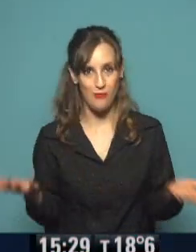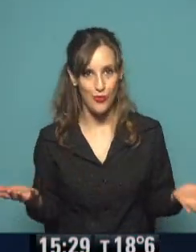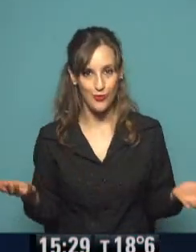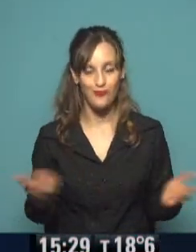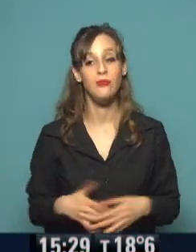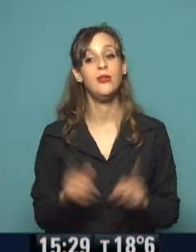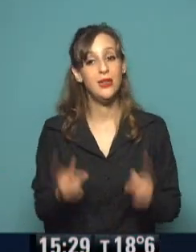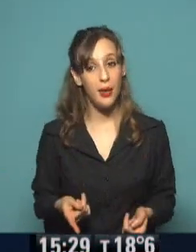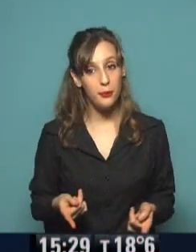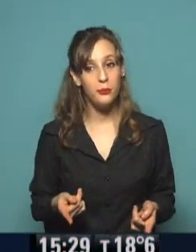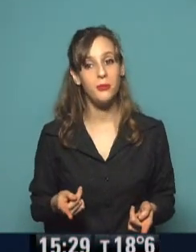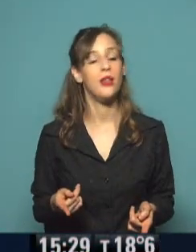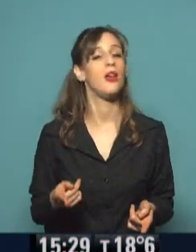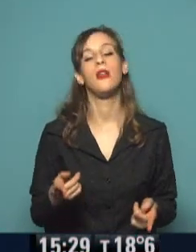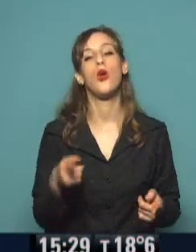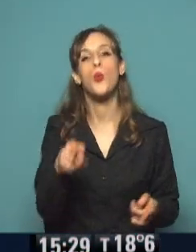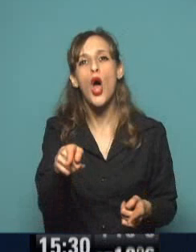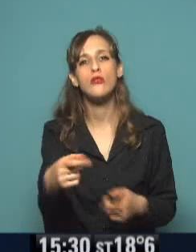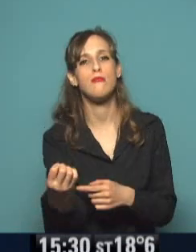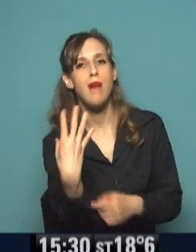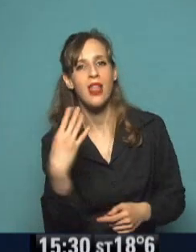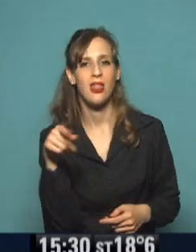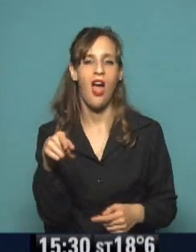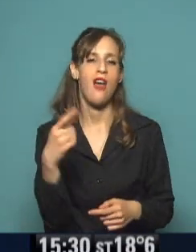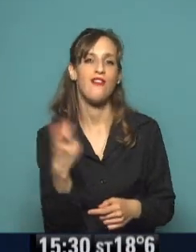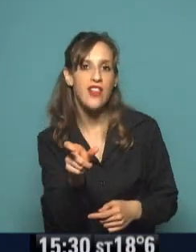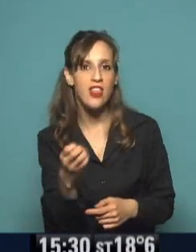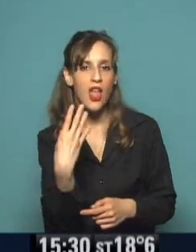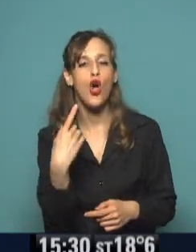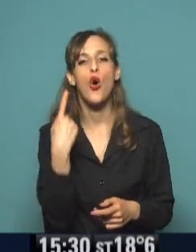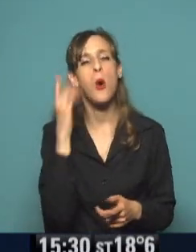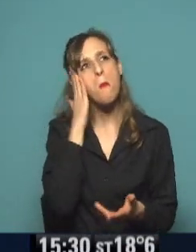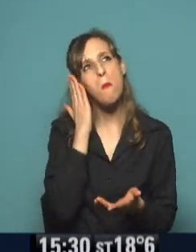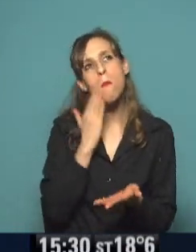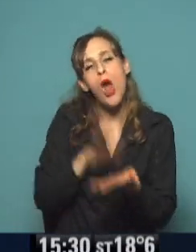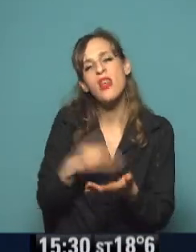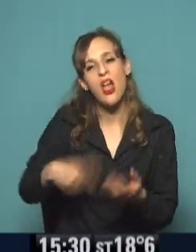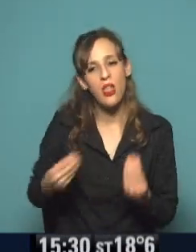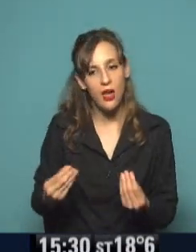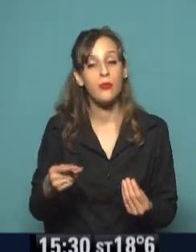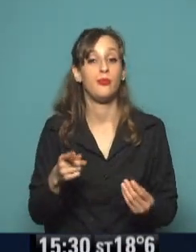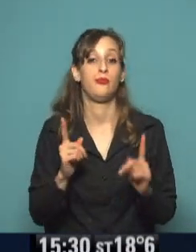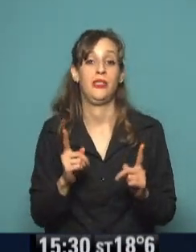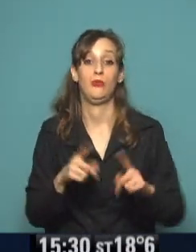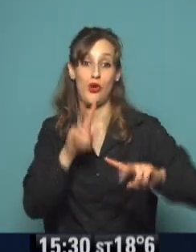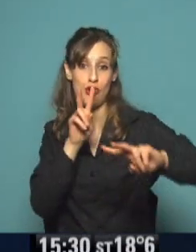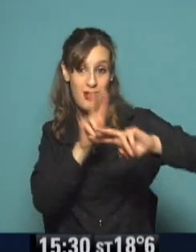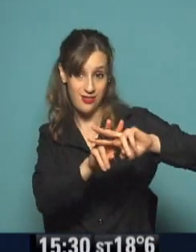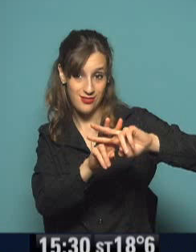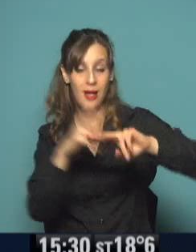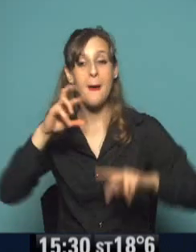es. Y también compartinos qué le prometerías a la bandera etiquetando a Paca Paca con el hashtag